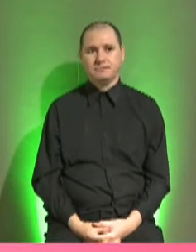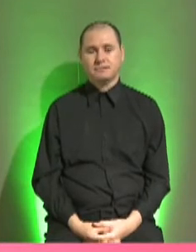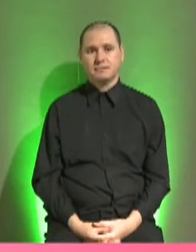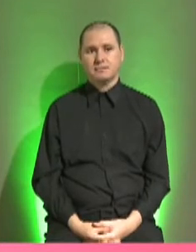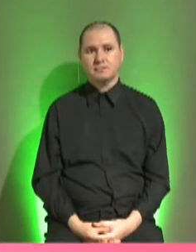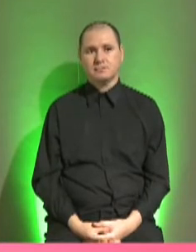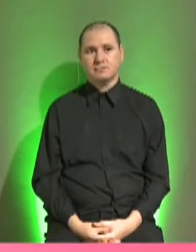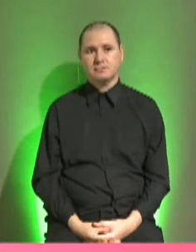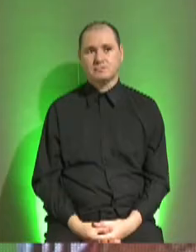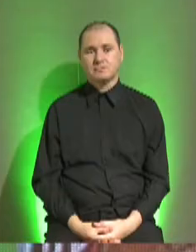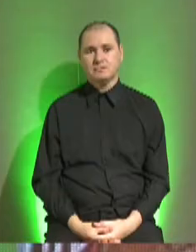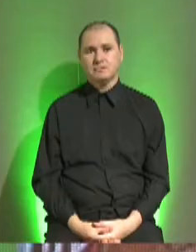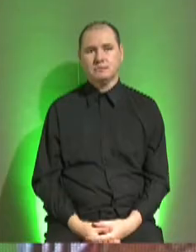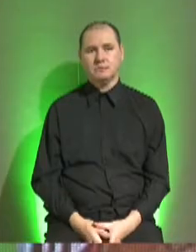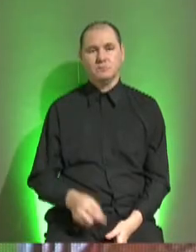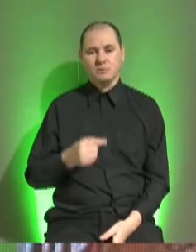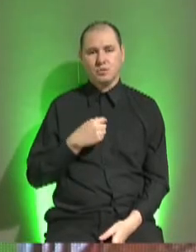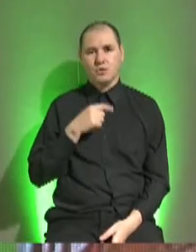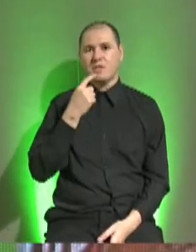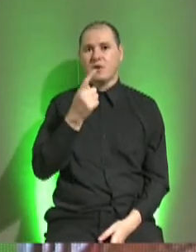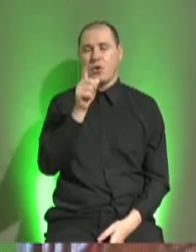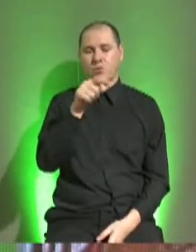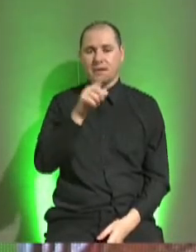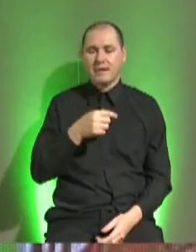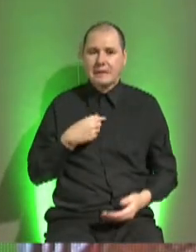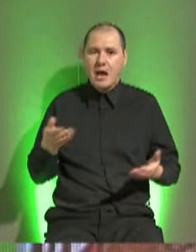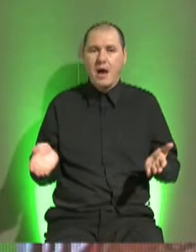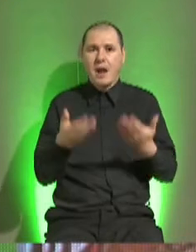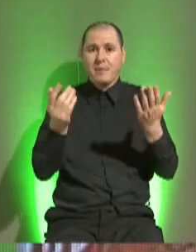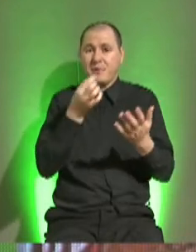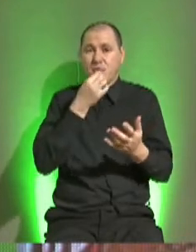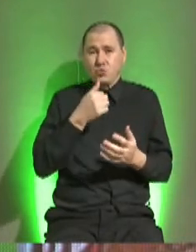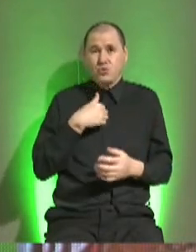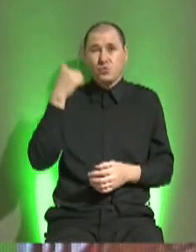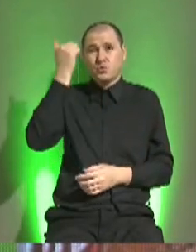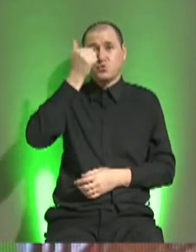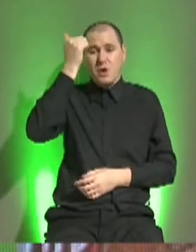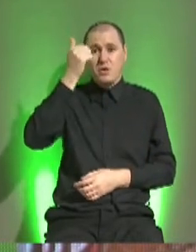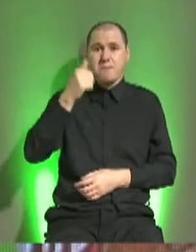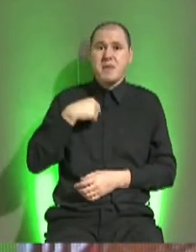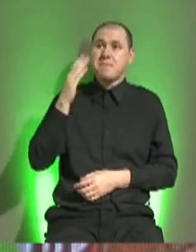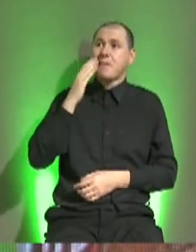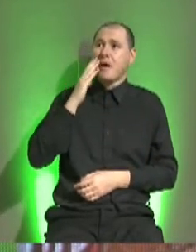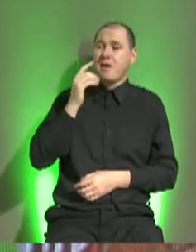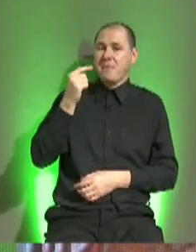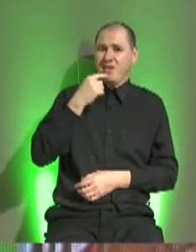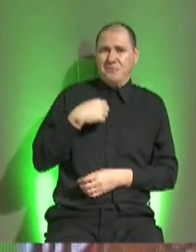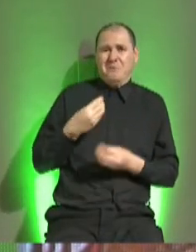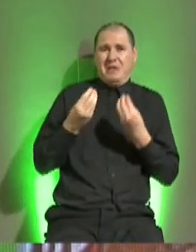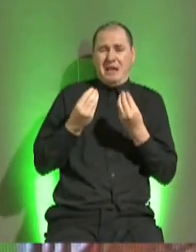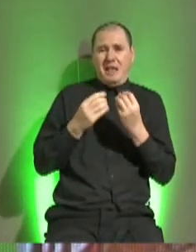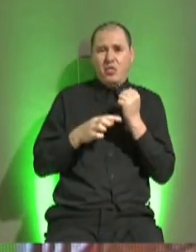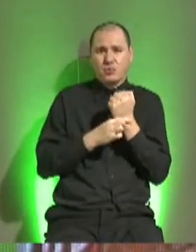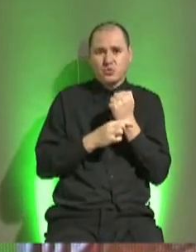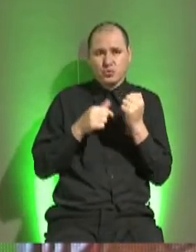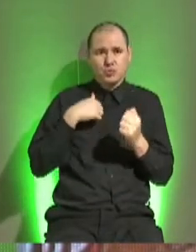Y lo que yo leí esto a ustedes es, si yo pude soñar y pude hacer, porque mi mamá me dijo, ¿qué pico vas a hacer, doctor? Pero si